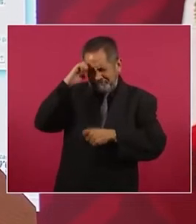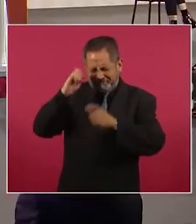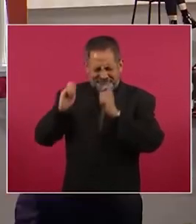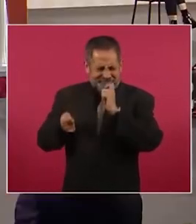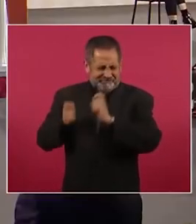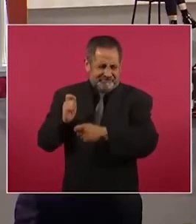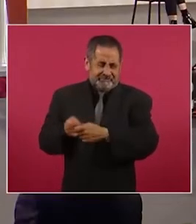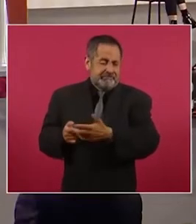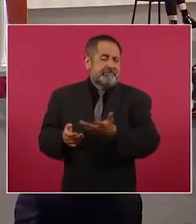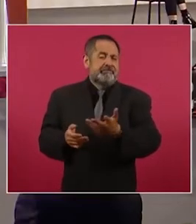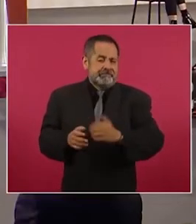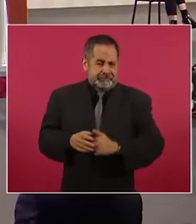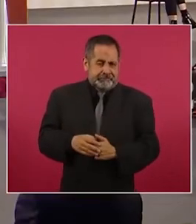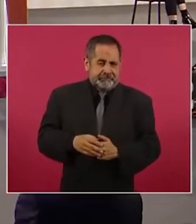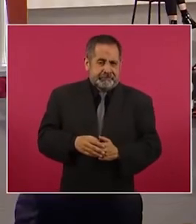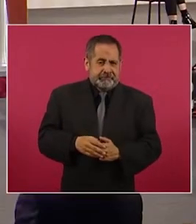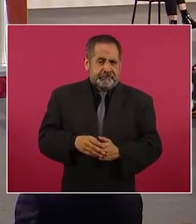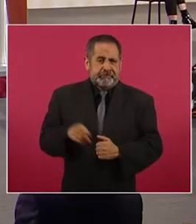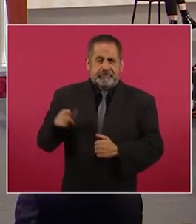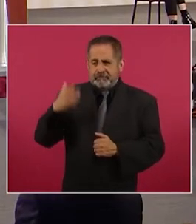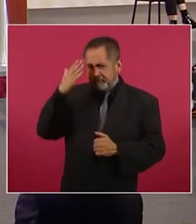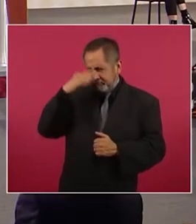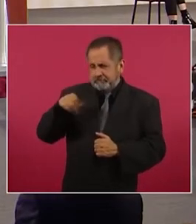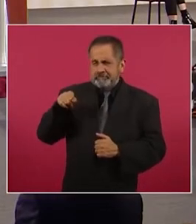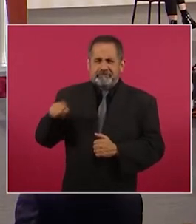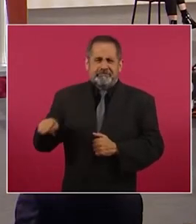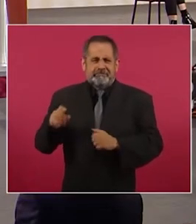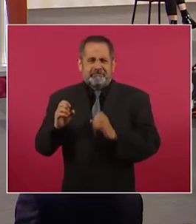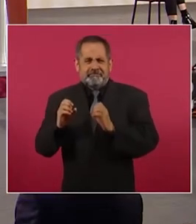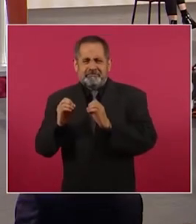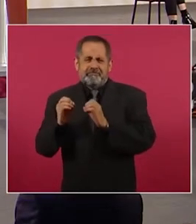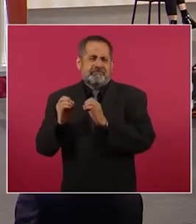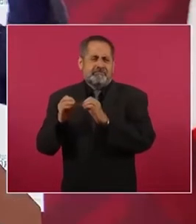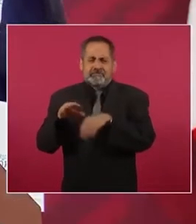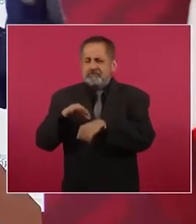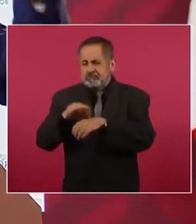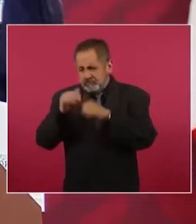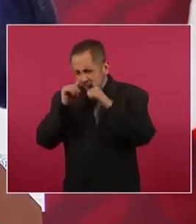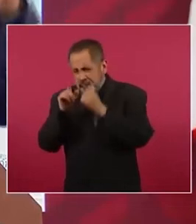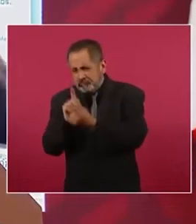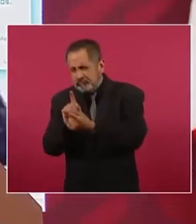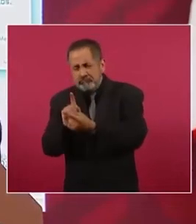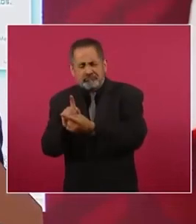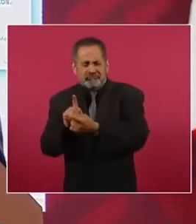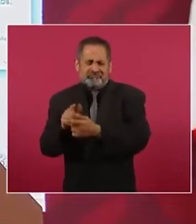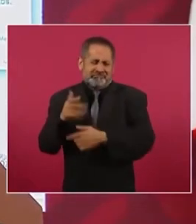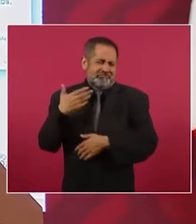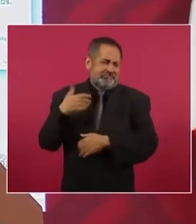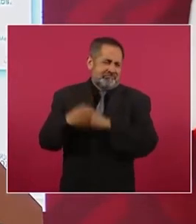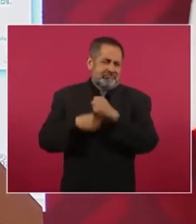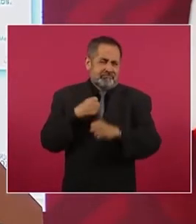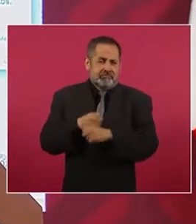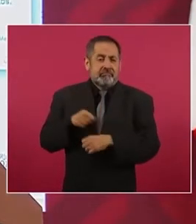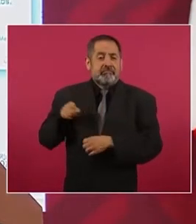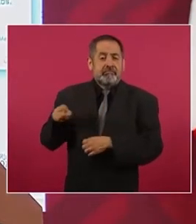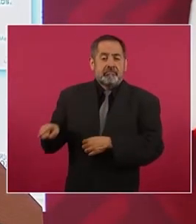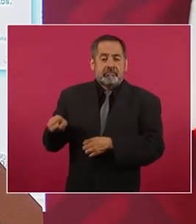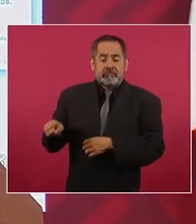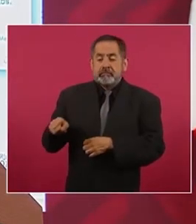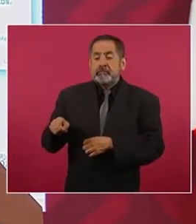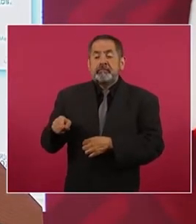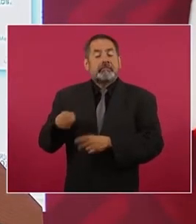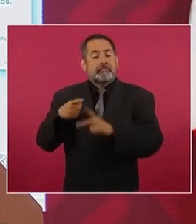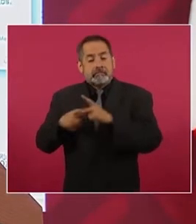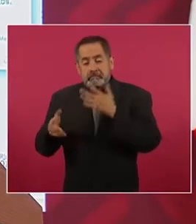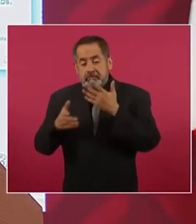en consultorios empezando a trabajar como pasante en el medio rural